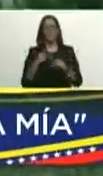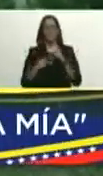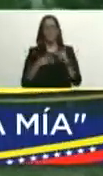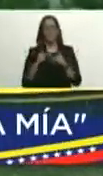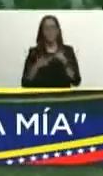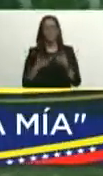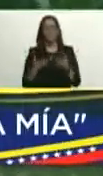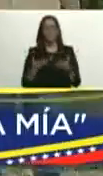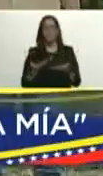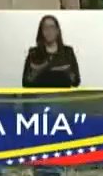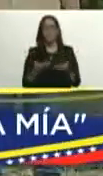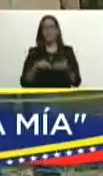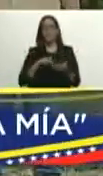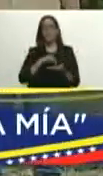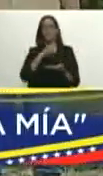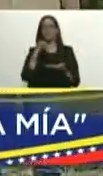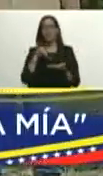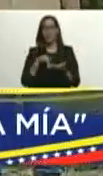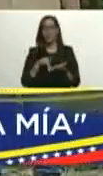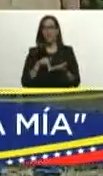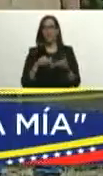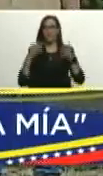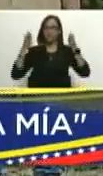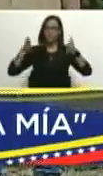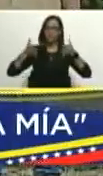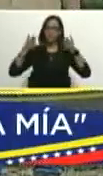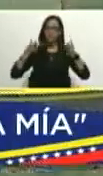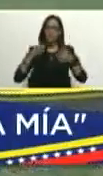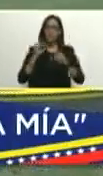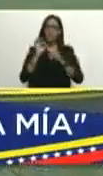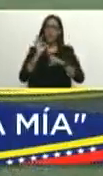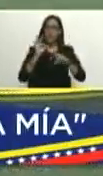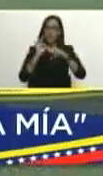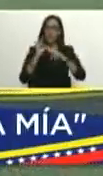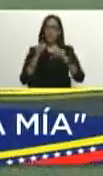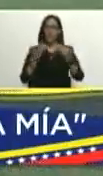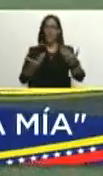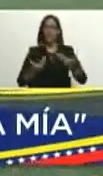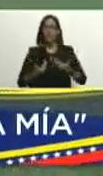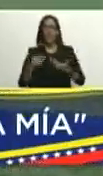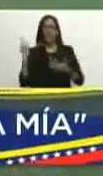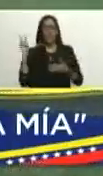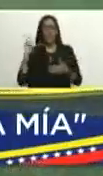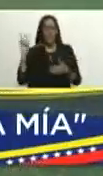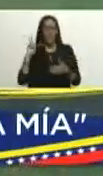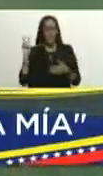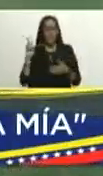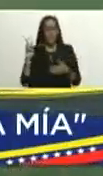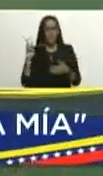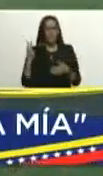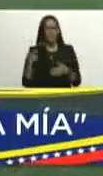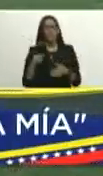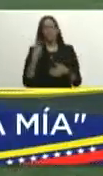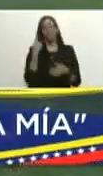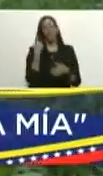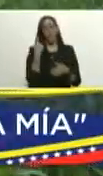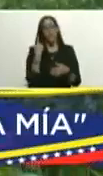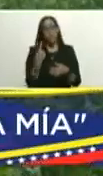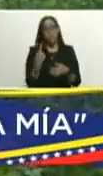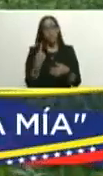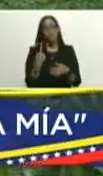semilla nacional una semilla que de verdad nos garantice a los venezolanos y venezolanas una